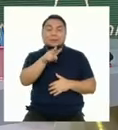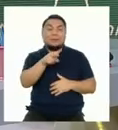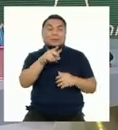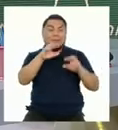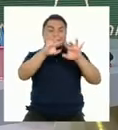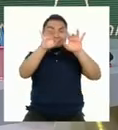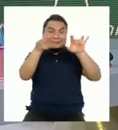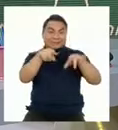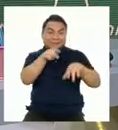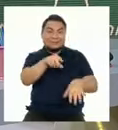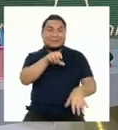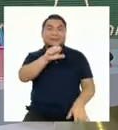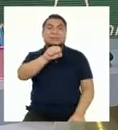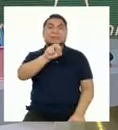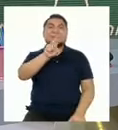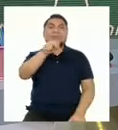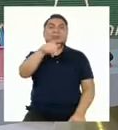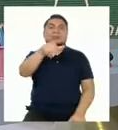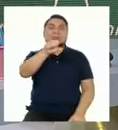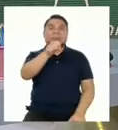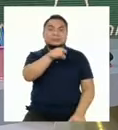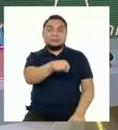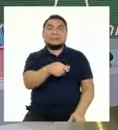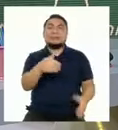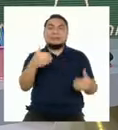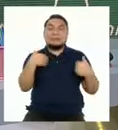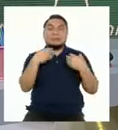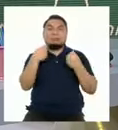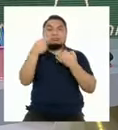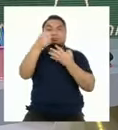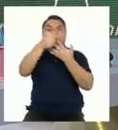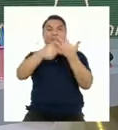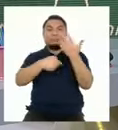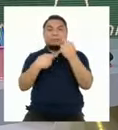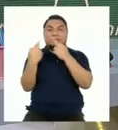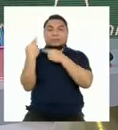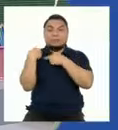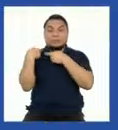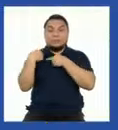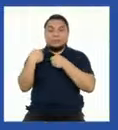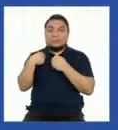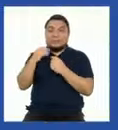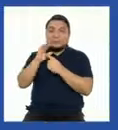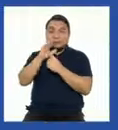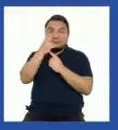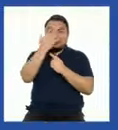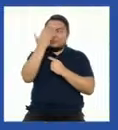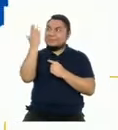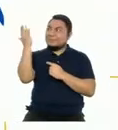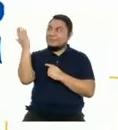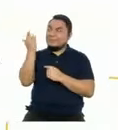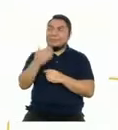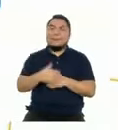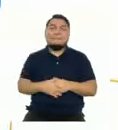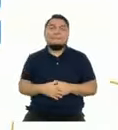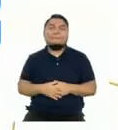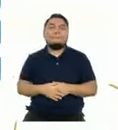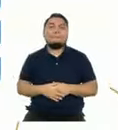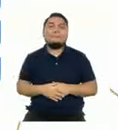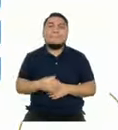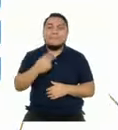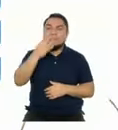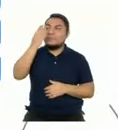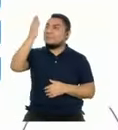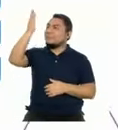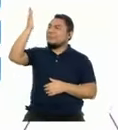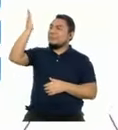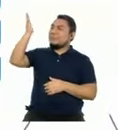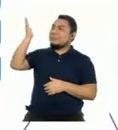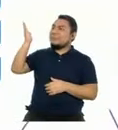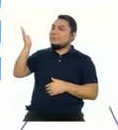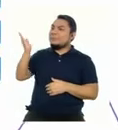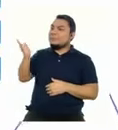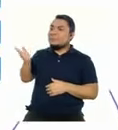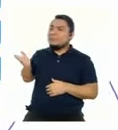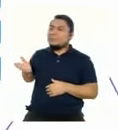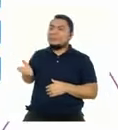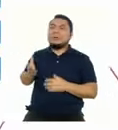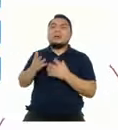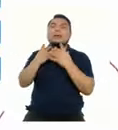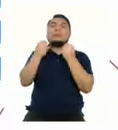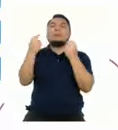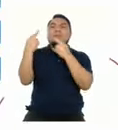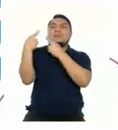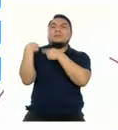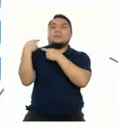SUNAS y veo que también tienen varias funciones. Te comparto mi pantalla. Ahí se ven varias funciones.